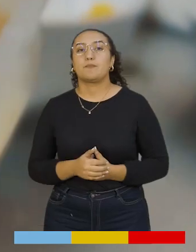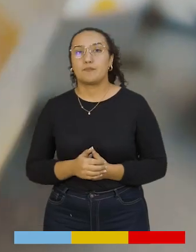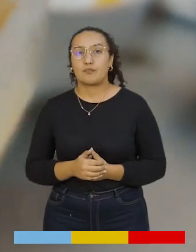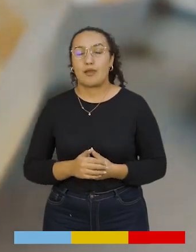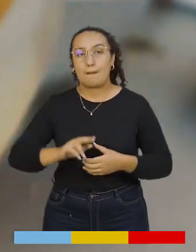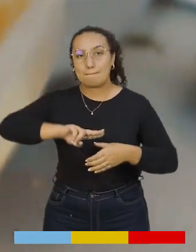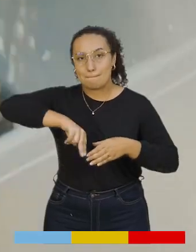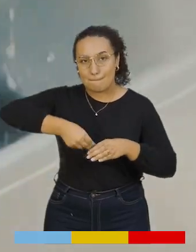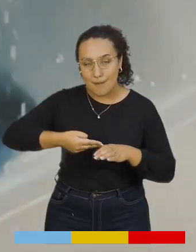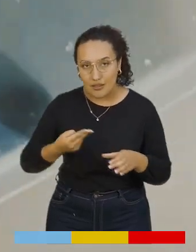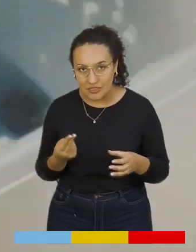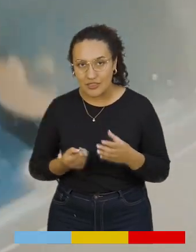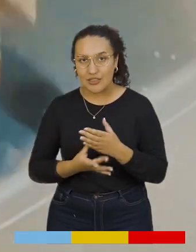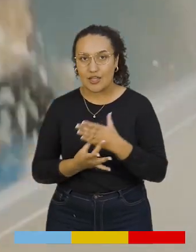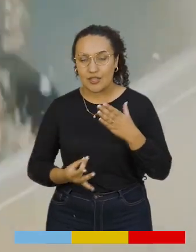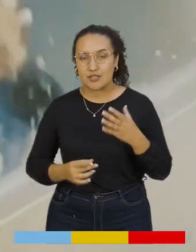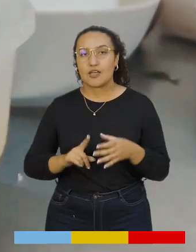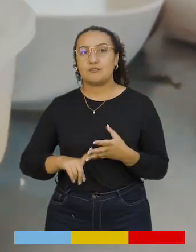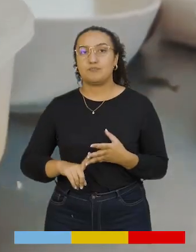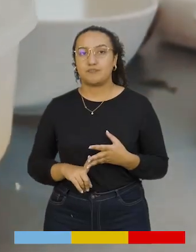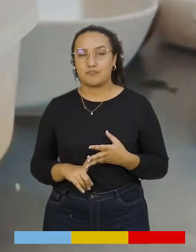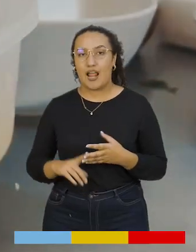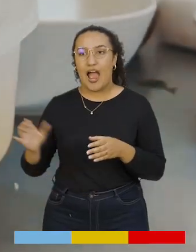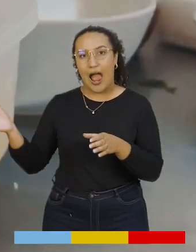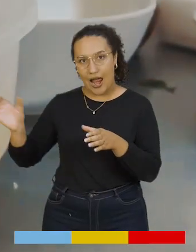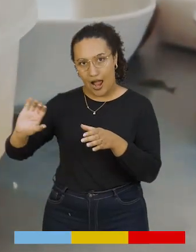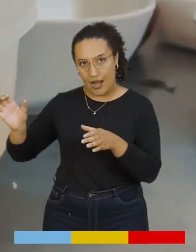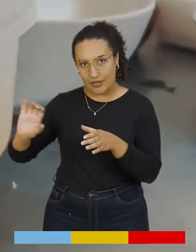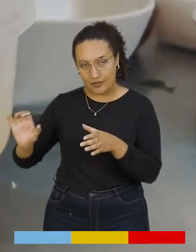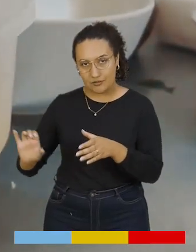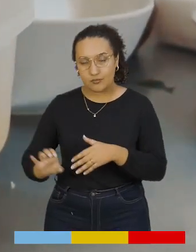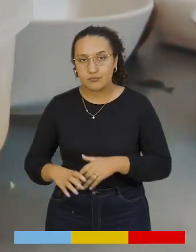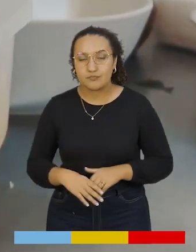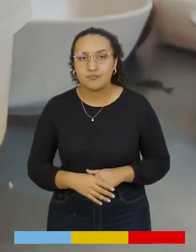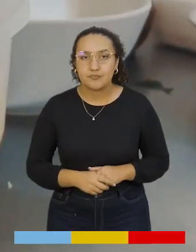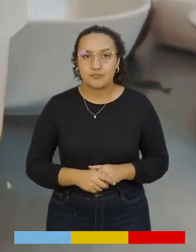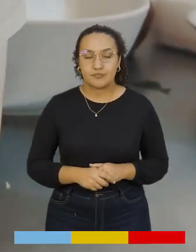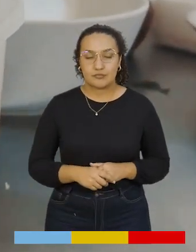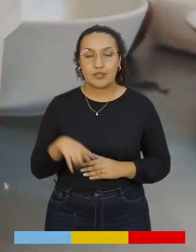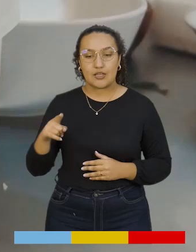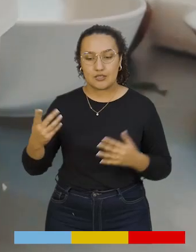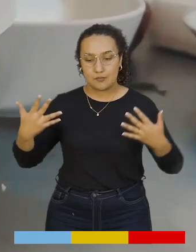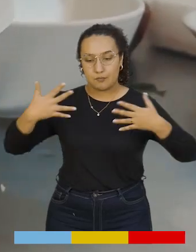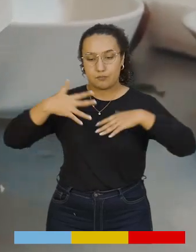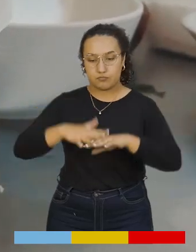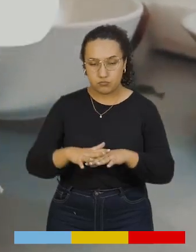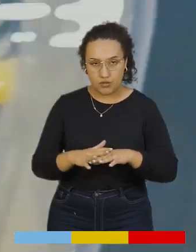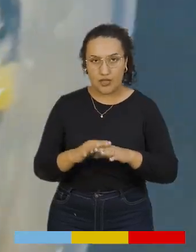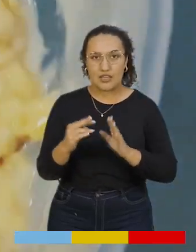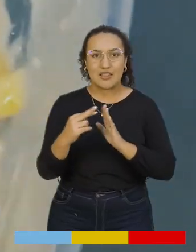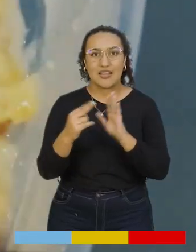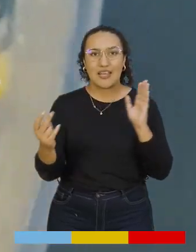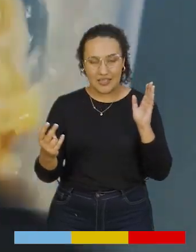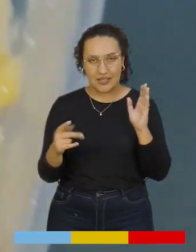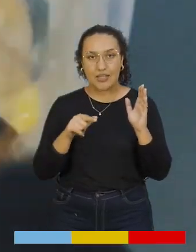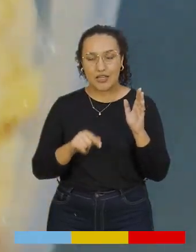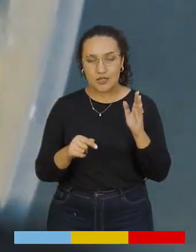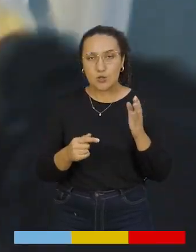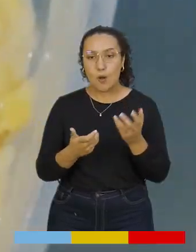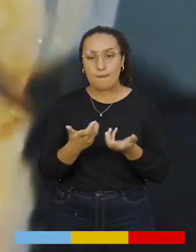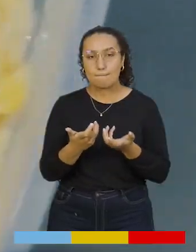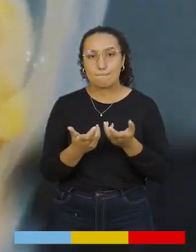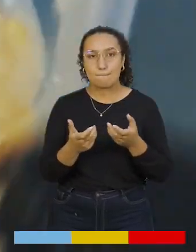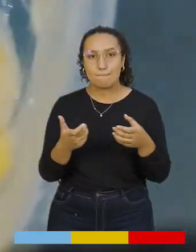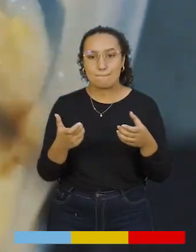mantequilla y harina de trigo. Esta mezcla, que es una técnica de pastelería, la vamos a mezclar con